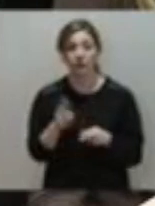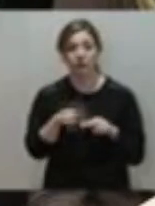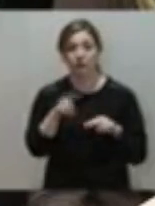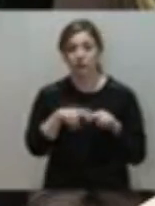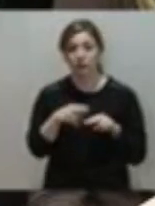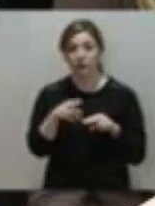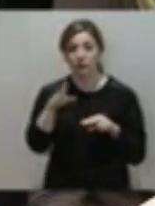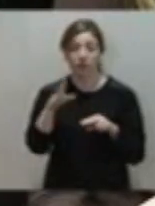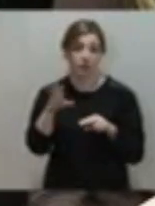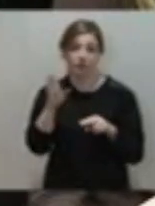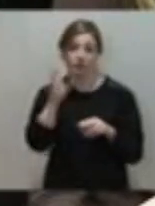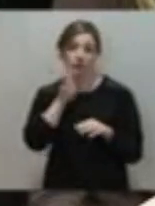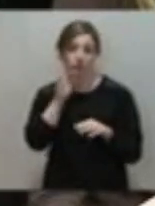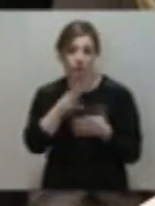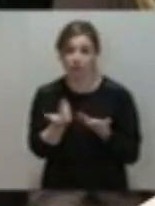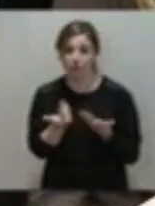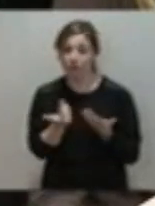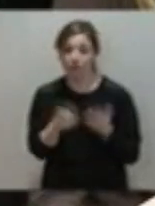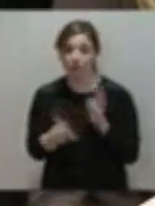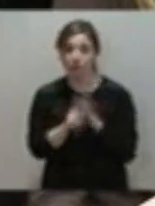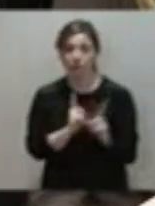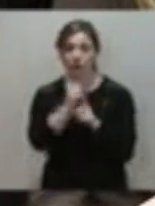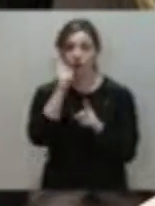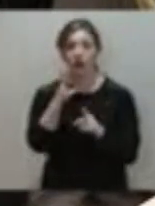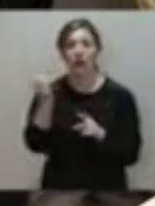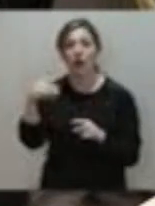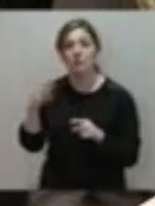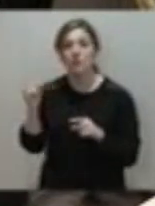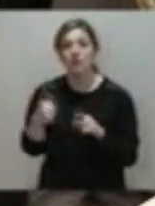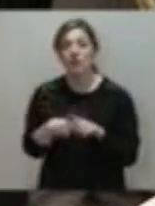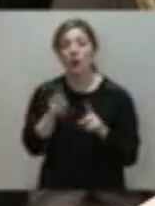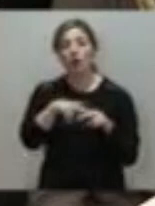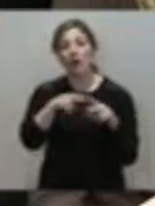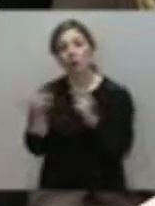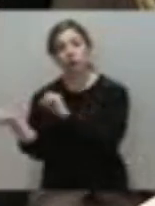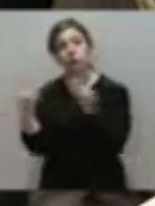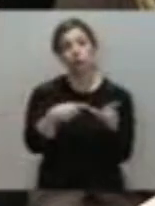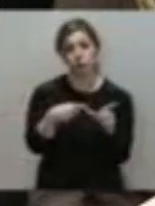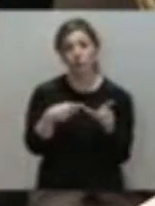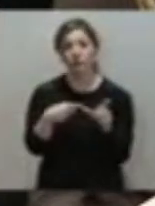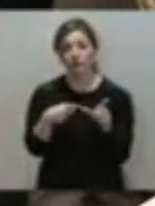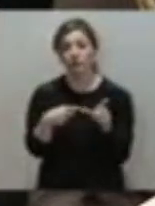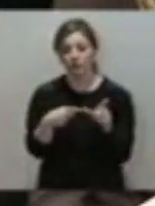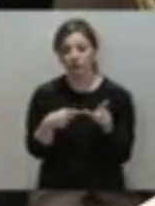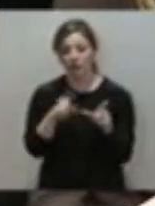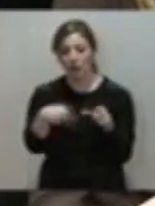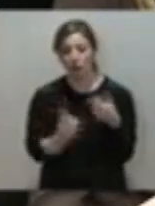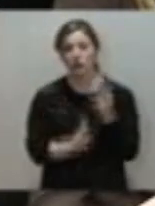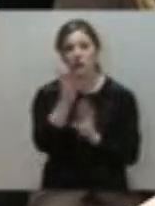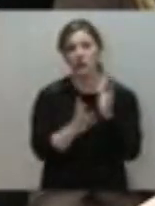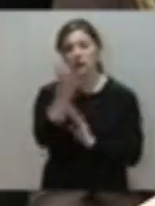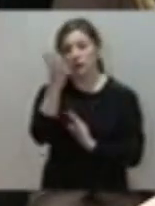ilegal por la camocha, ¿no? En vez de usar el carbón autóctono de la camocha, tráficaban con carbón de importación y lo metían a quemarlo en las térmicas.